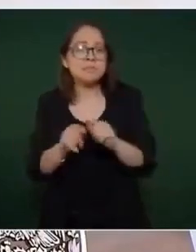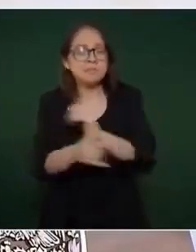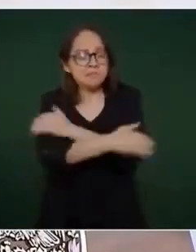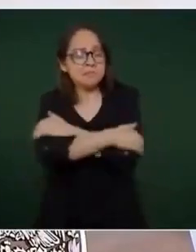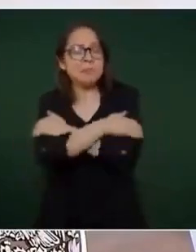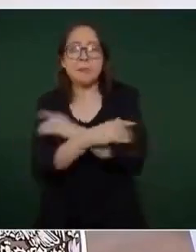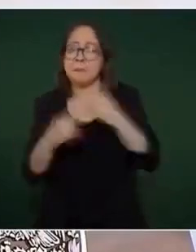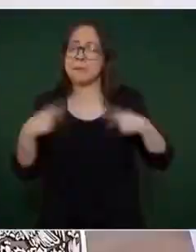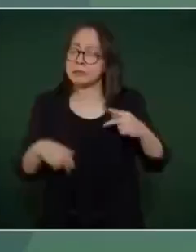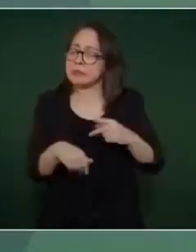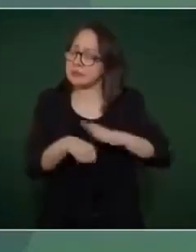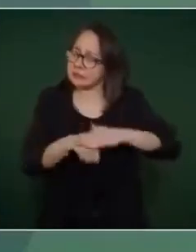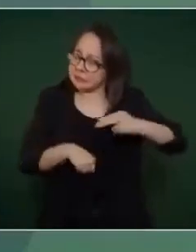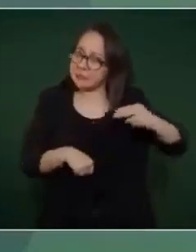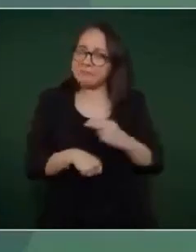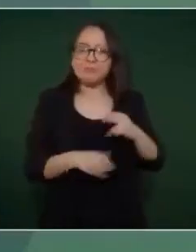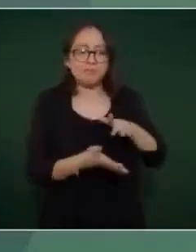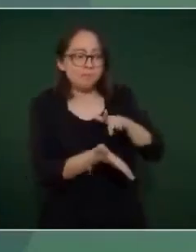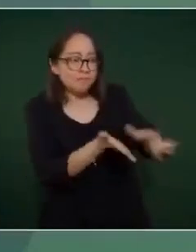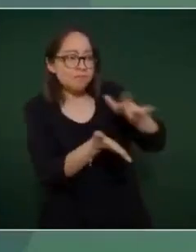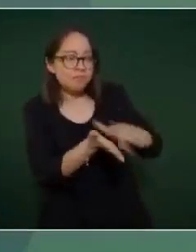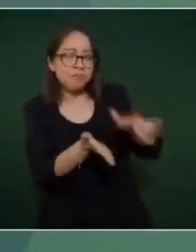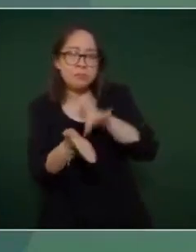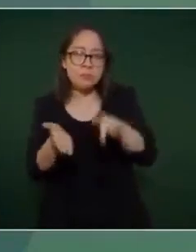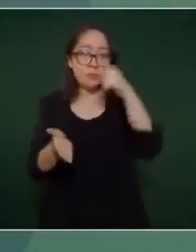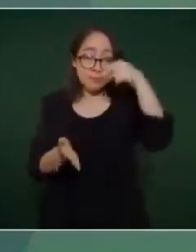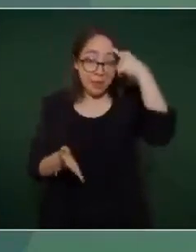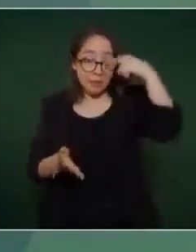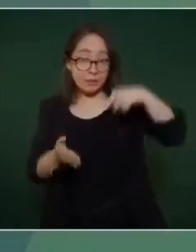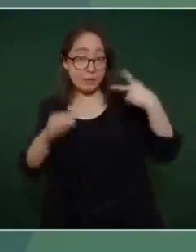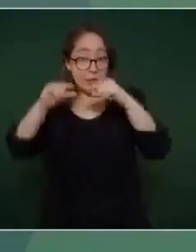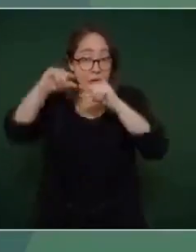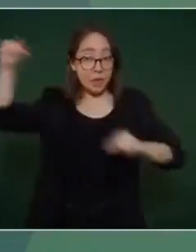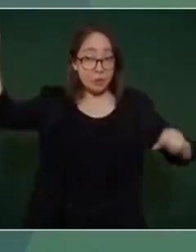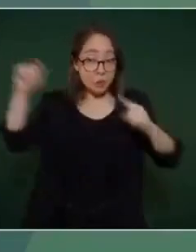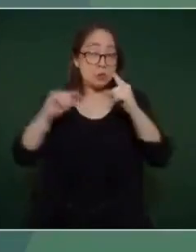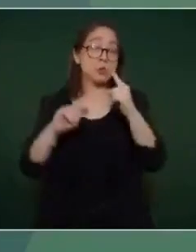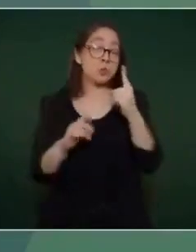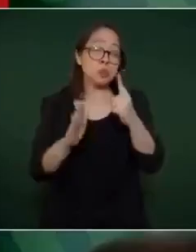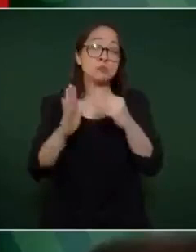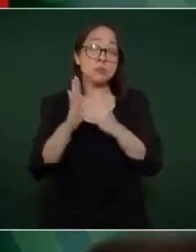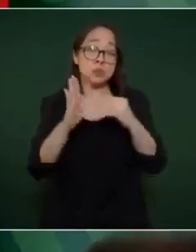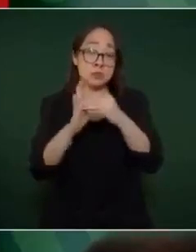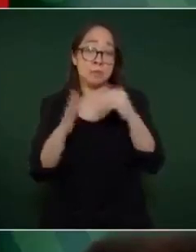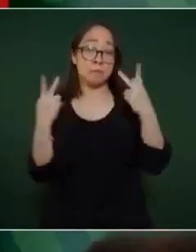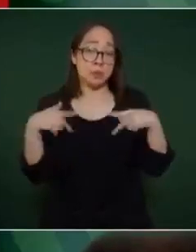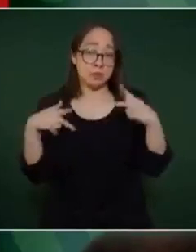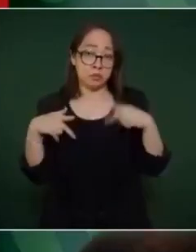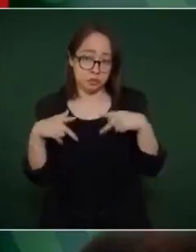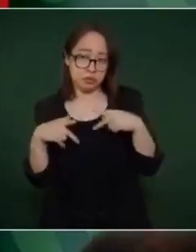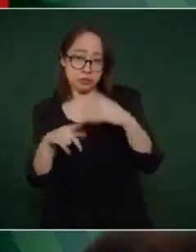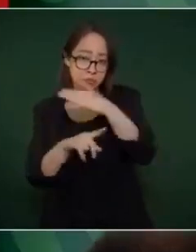estrategia aquí en veracruz fue mejorar los ingresos de medio millón de personas que salieron de la pobreza